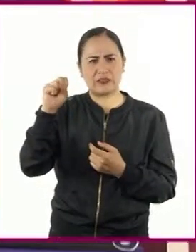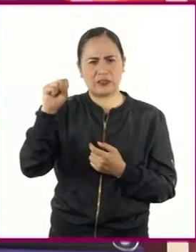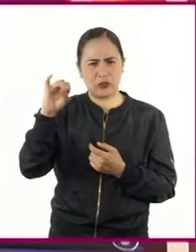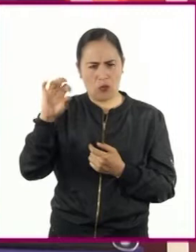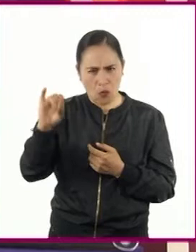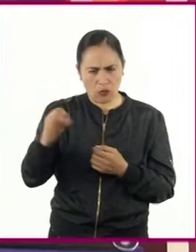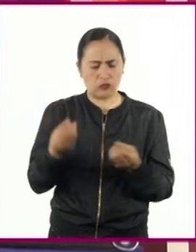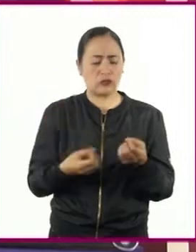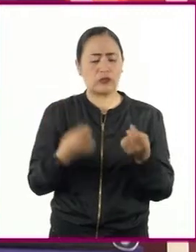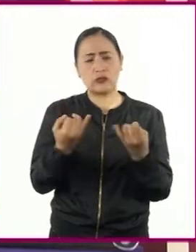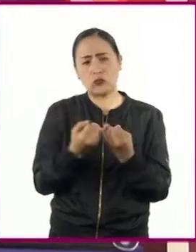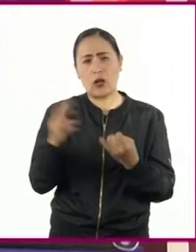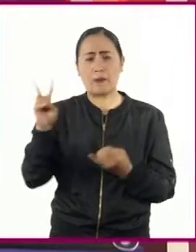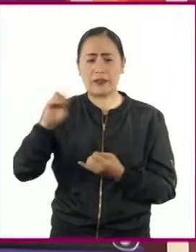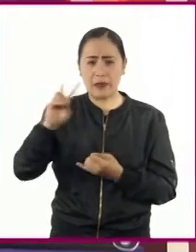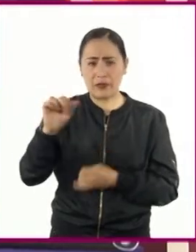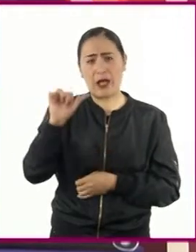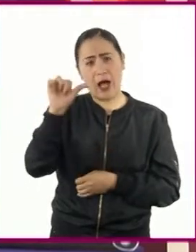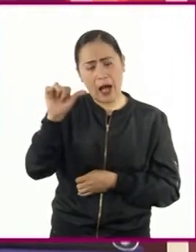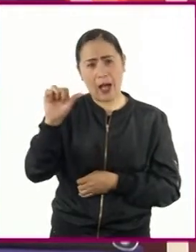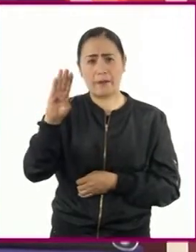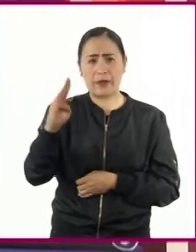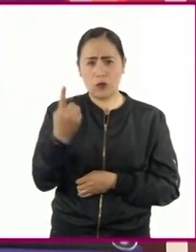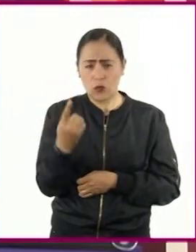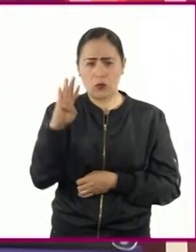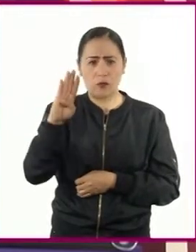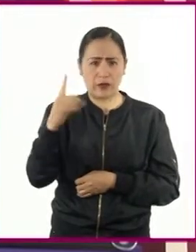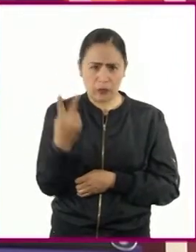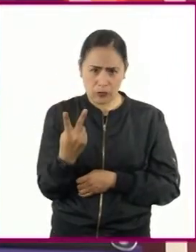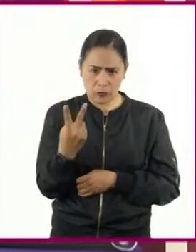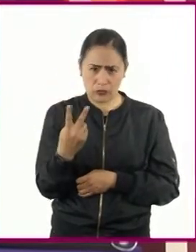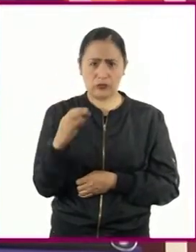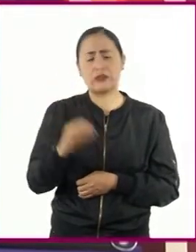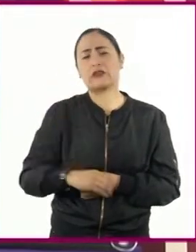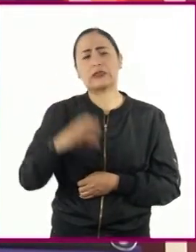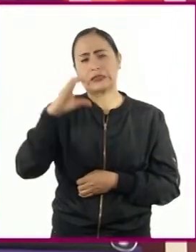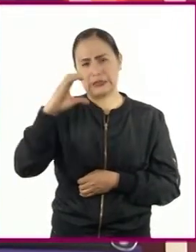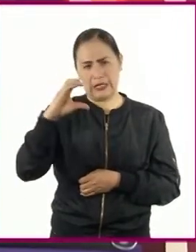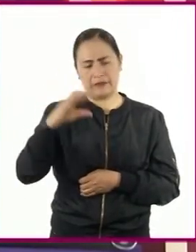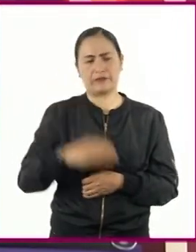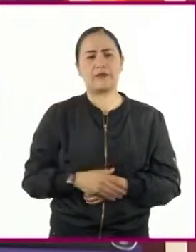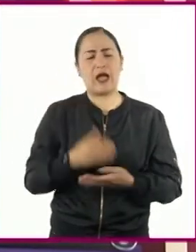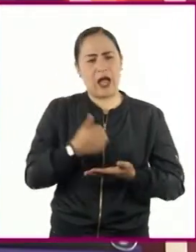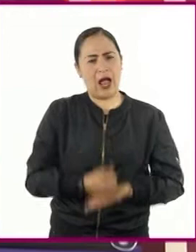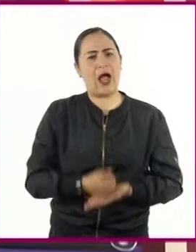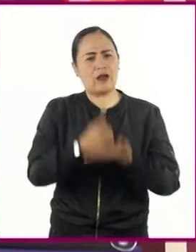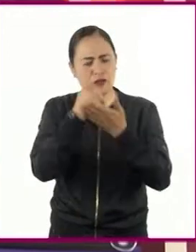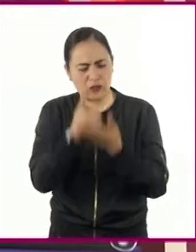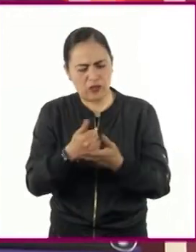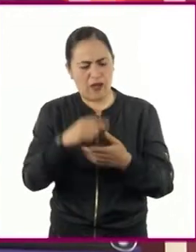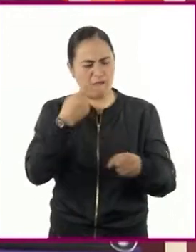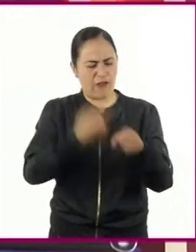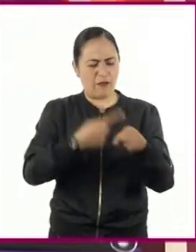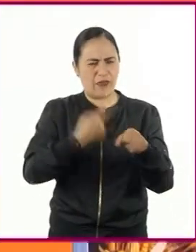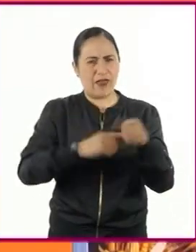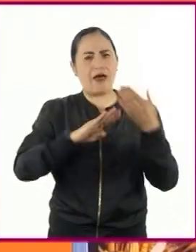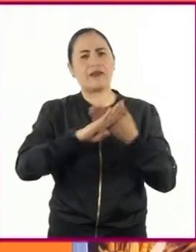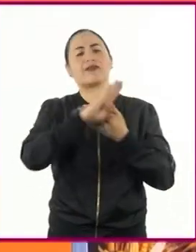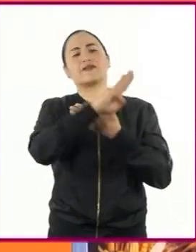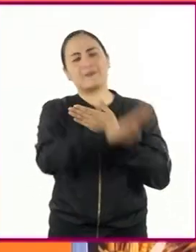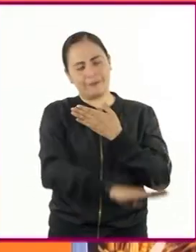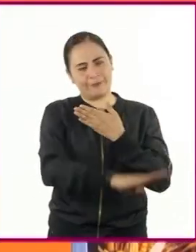vitaminas como la A, la B1, B2 y la vitamina C, que ayuda a prevenir algunas enfermedades.